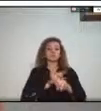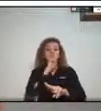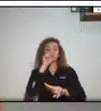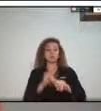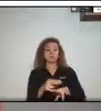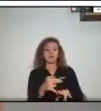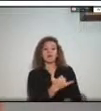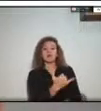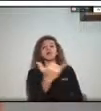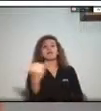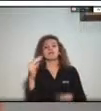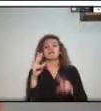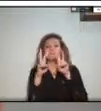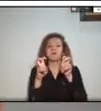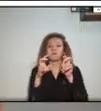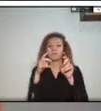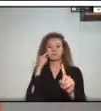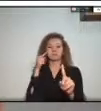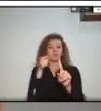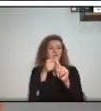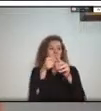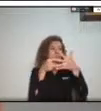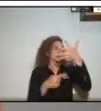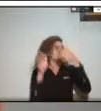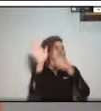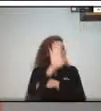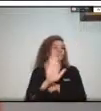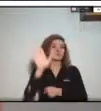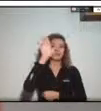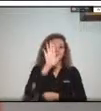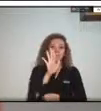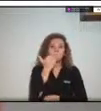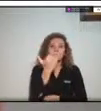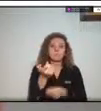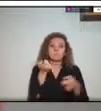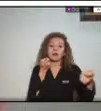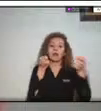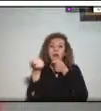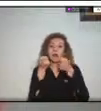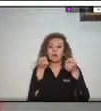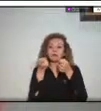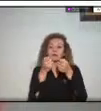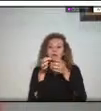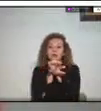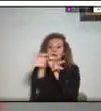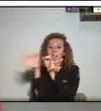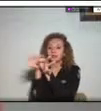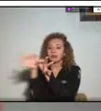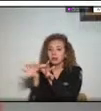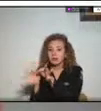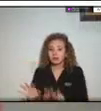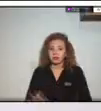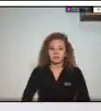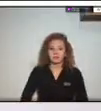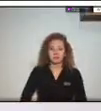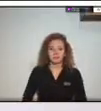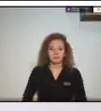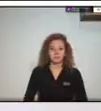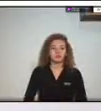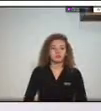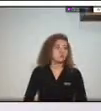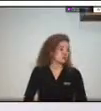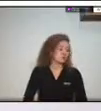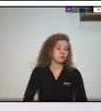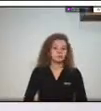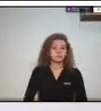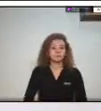serie de los objetivos a nivel departamental y esa es la estrategia que se brinda hacia los municipios Muy bien y cómo se maneja en el departamento del